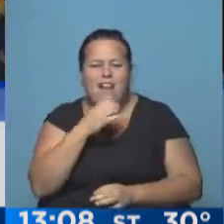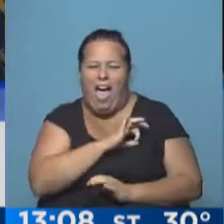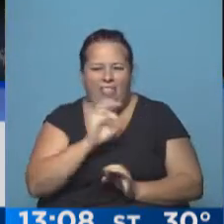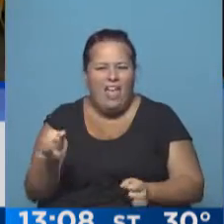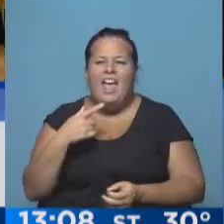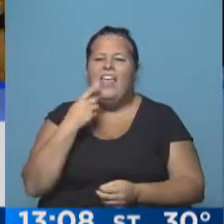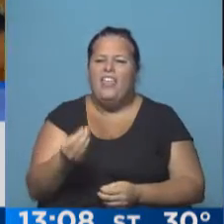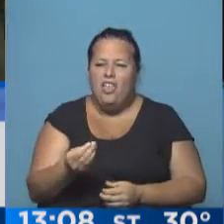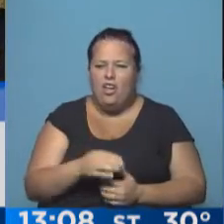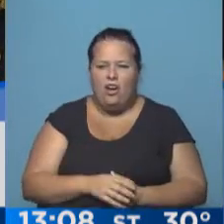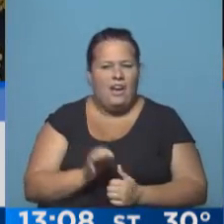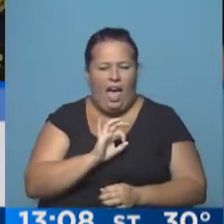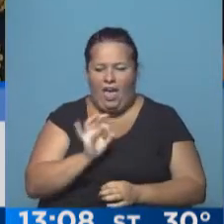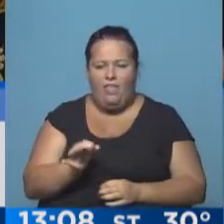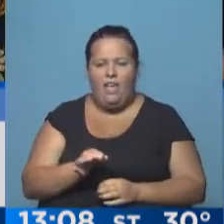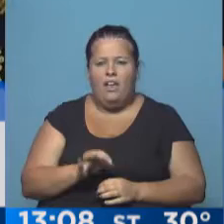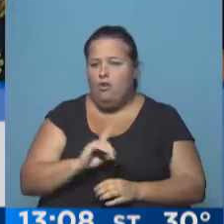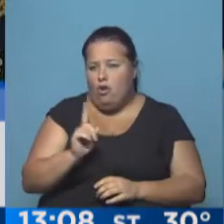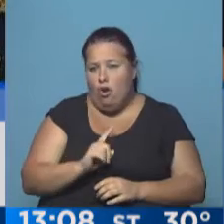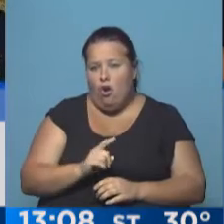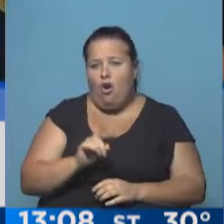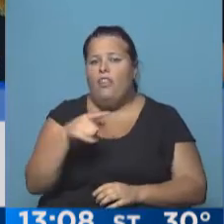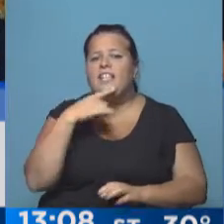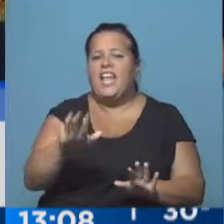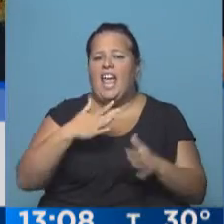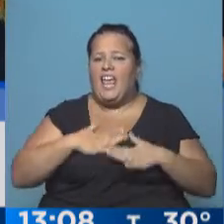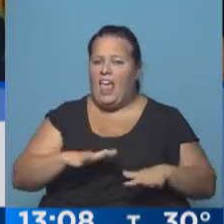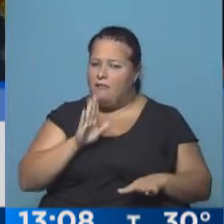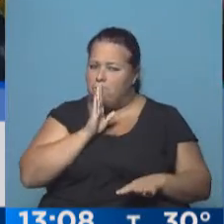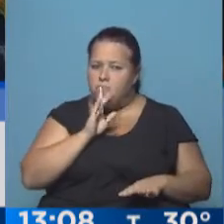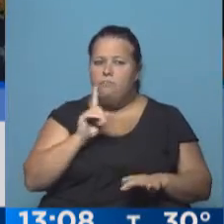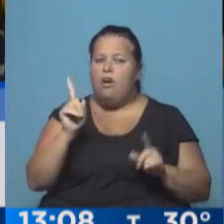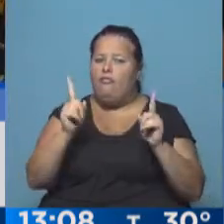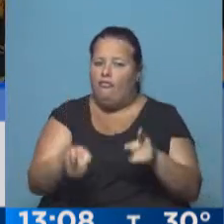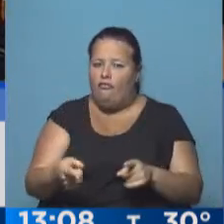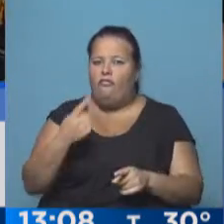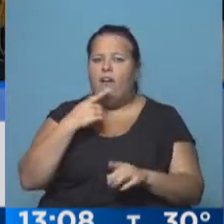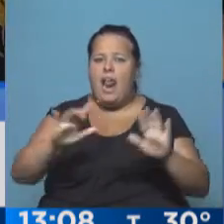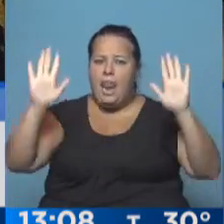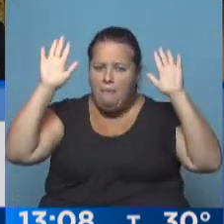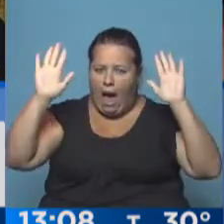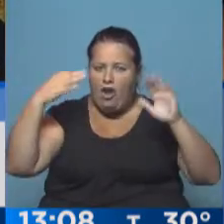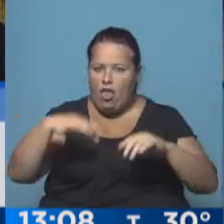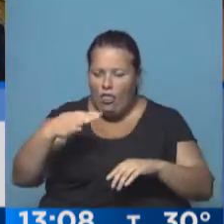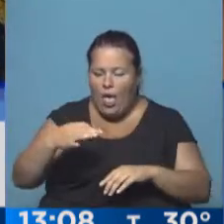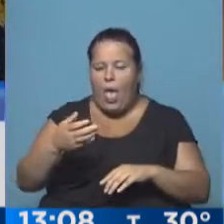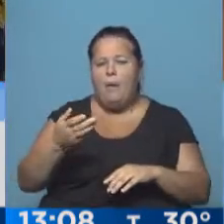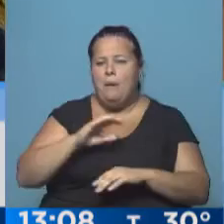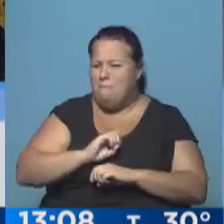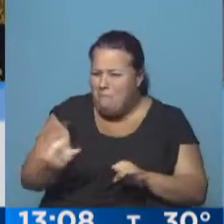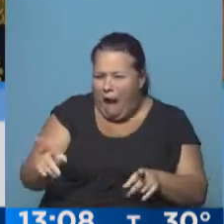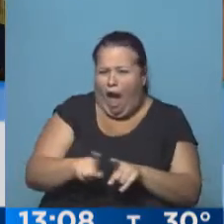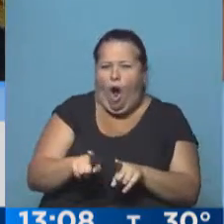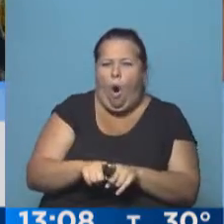¿Qué le decían? No, que nos quedamos quietos, que no me moviera, que levantáramos las manos. Mal,